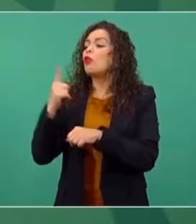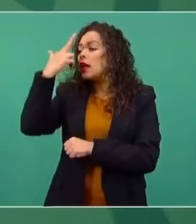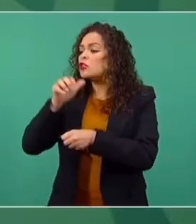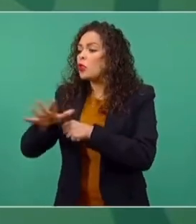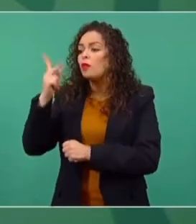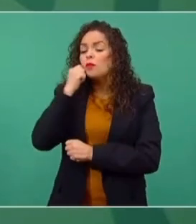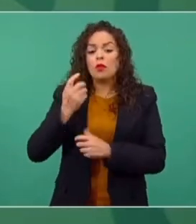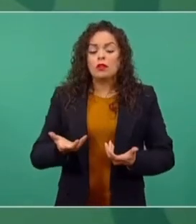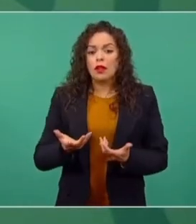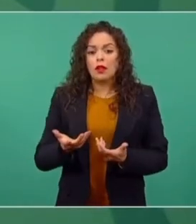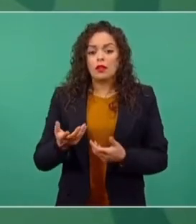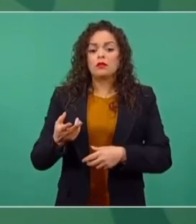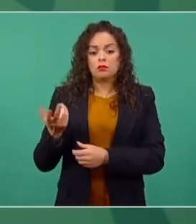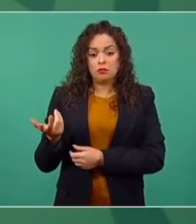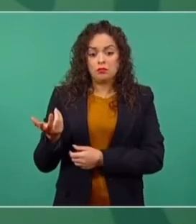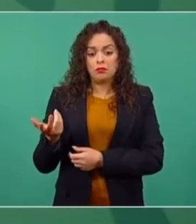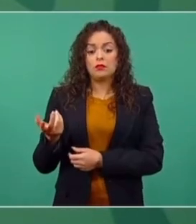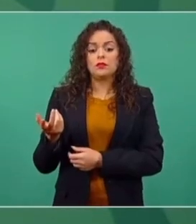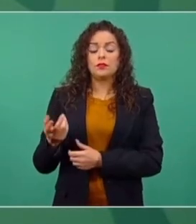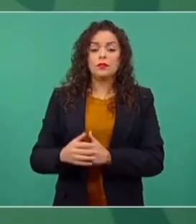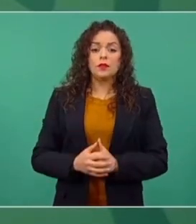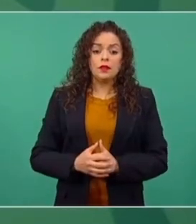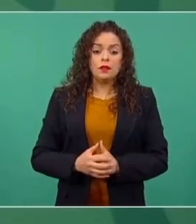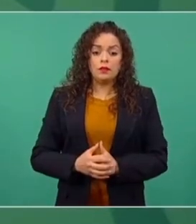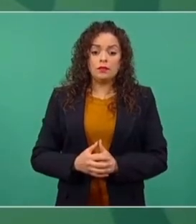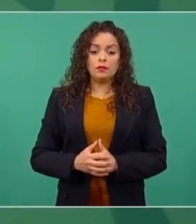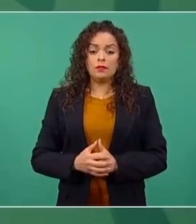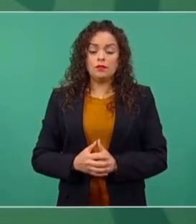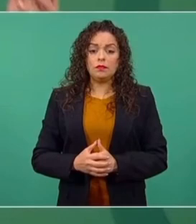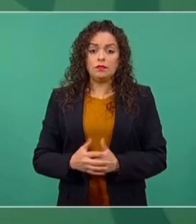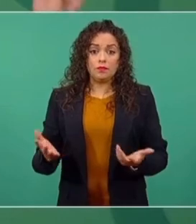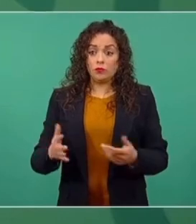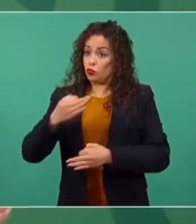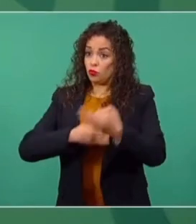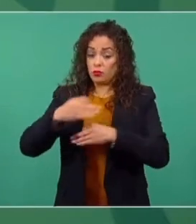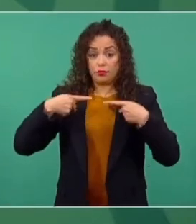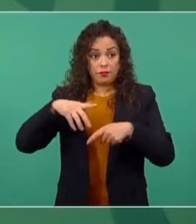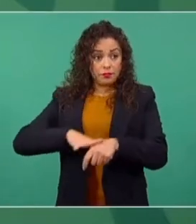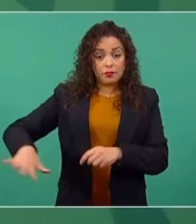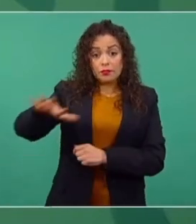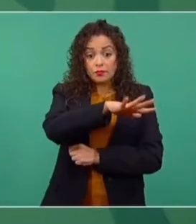hacemos nosotros, los ciudadanos, todos,